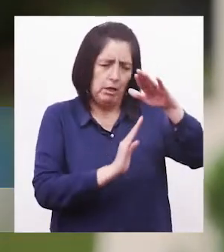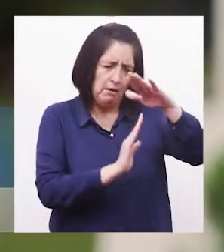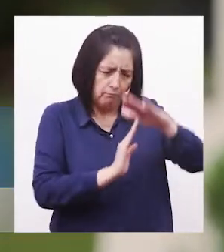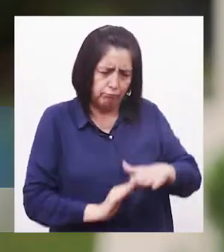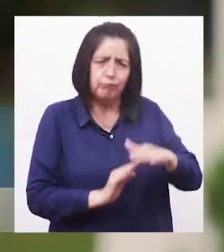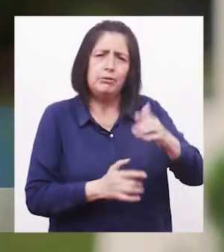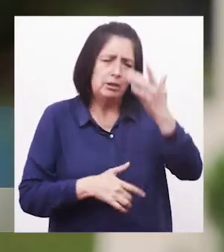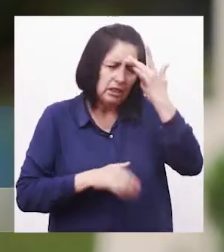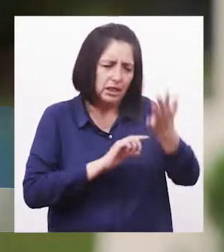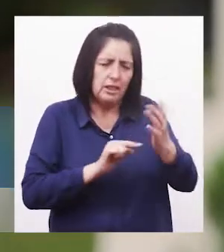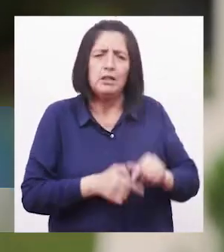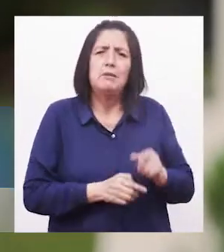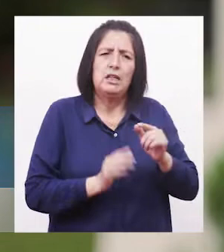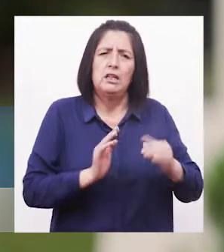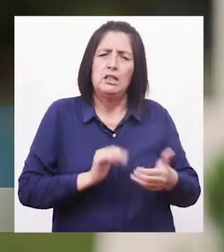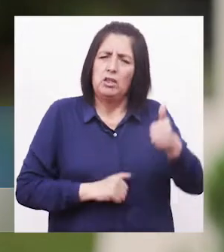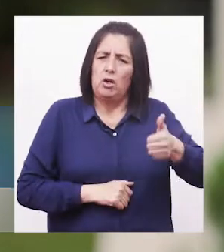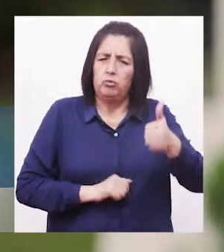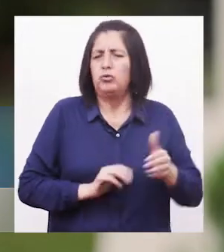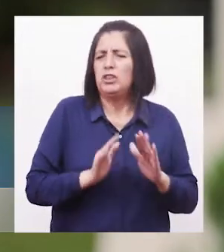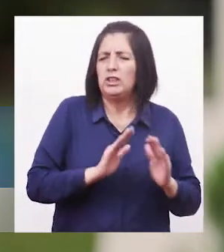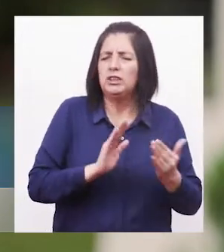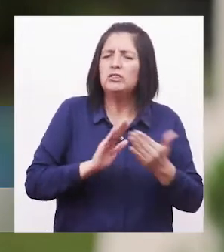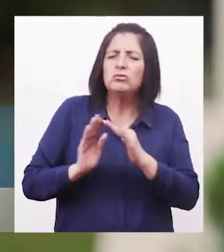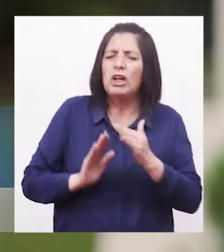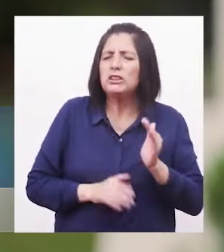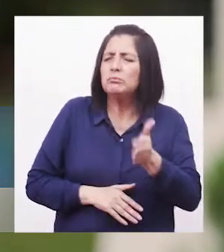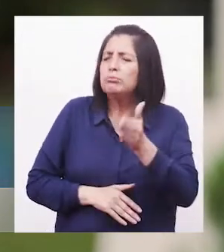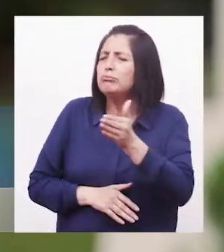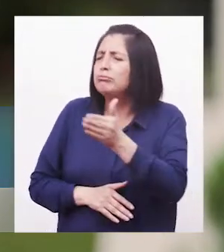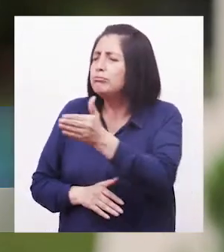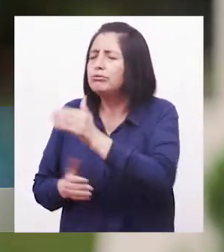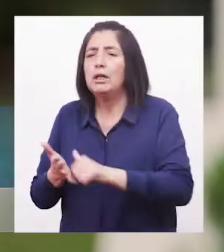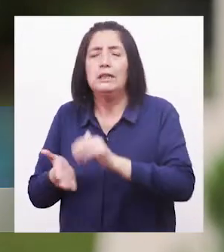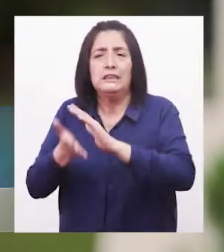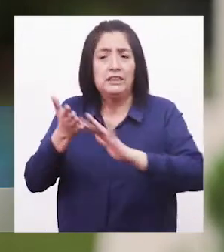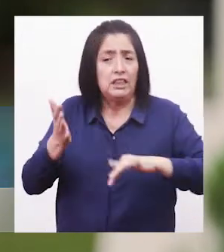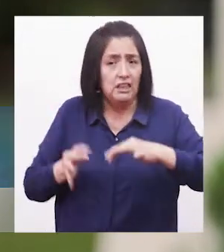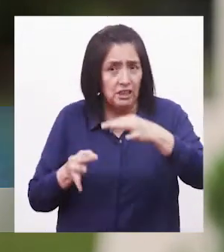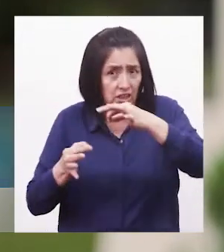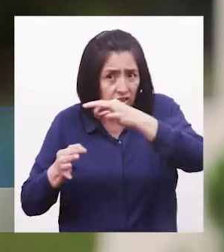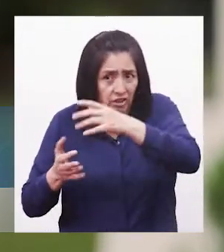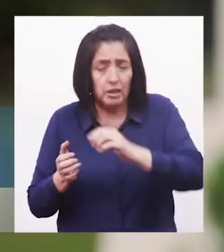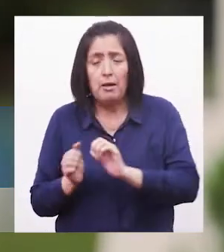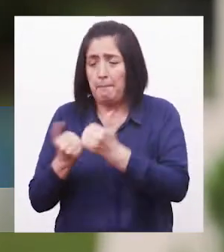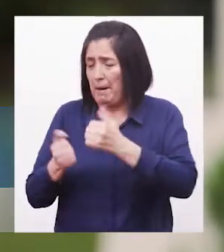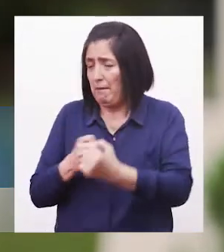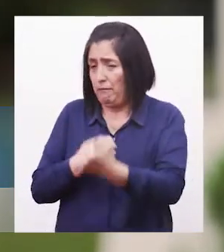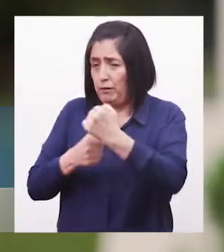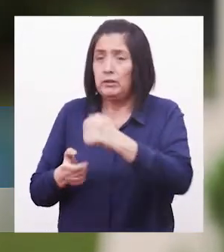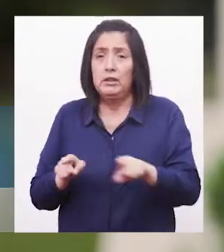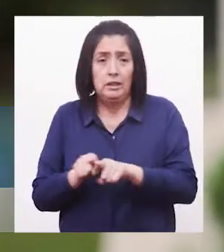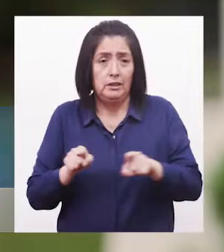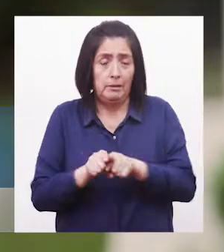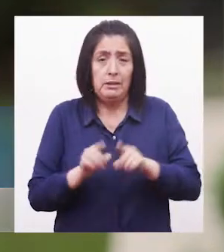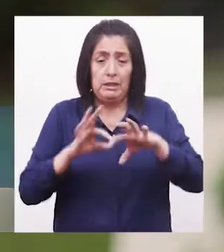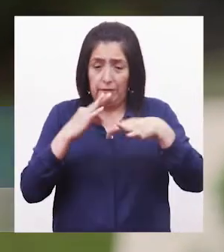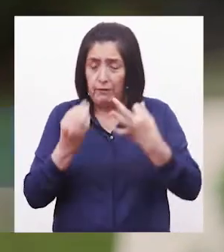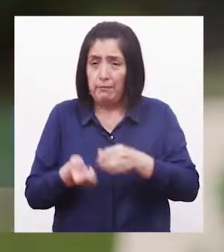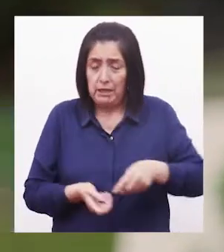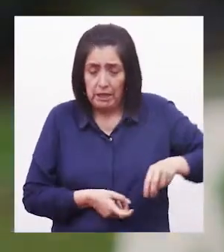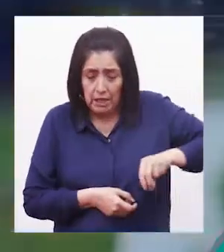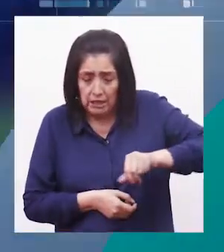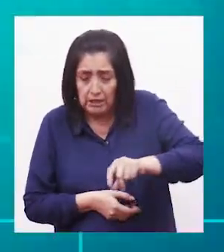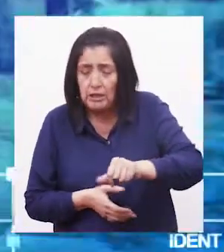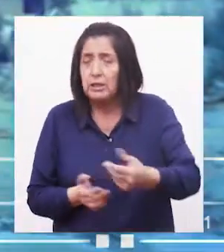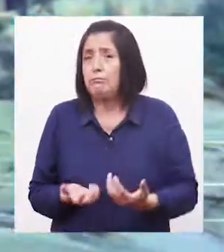plan para recorrer casa por casa repartiendo charqui de sangrecita y pan fortificado. Además, cuentan con bioguertos familiares. Vamos a